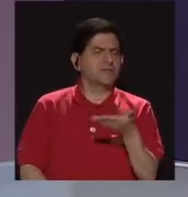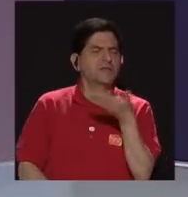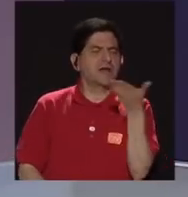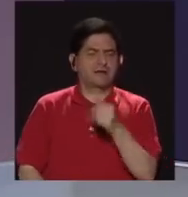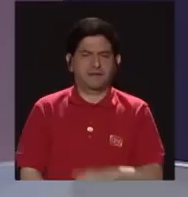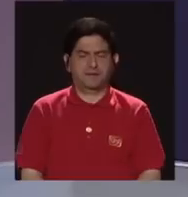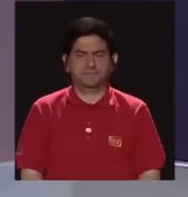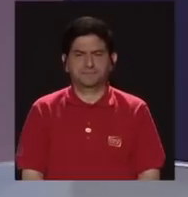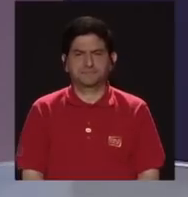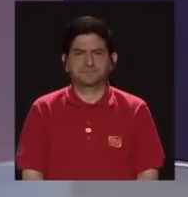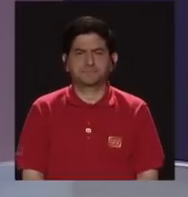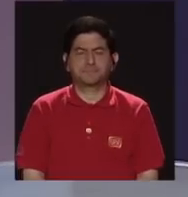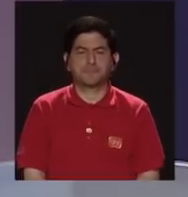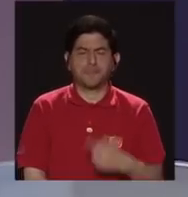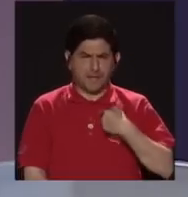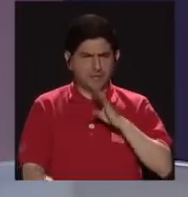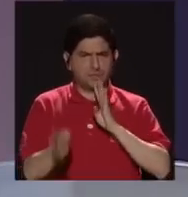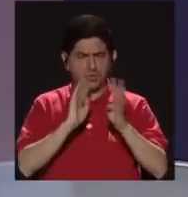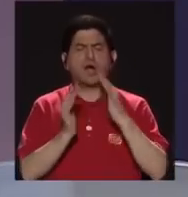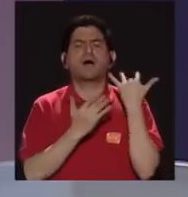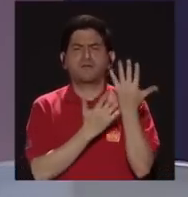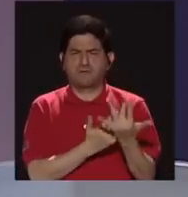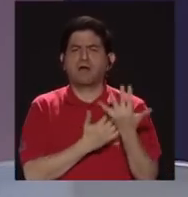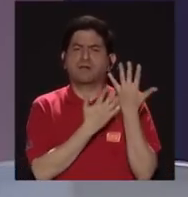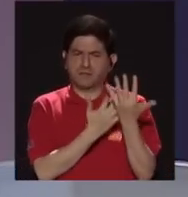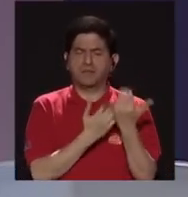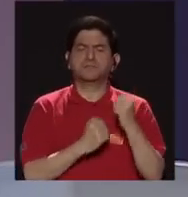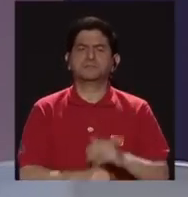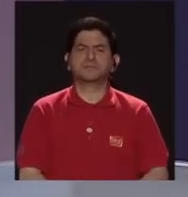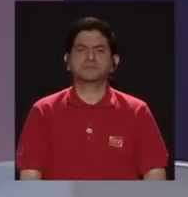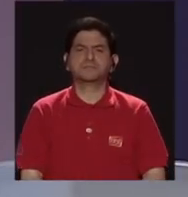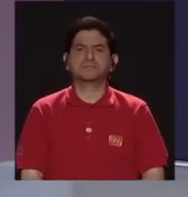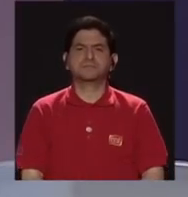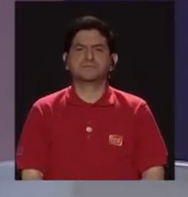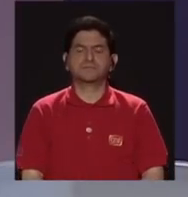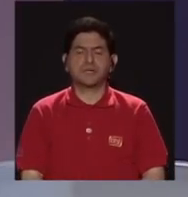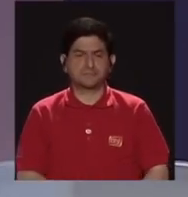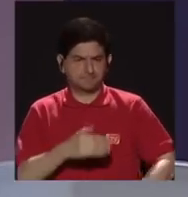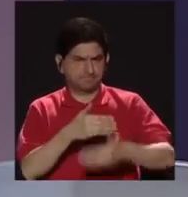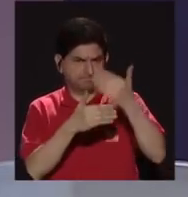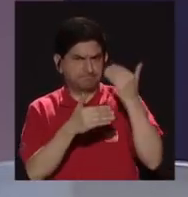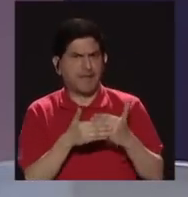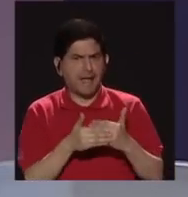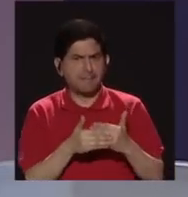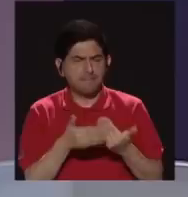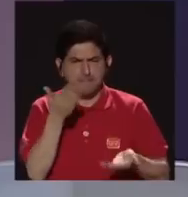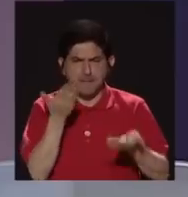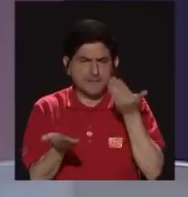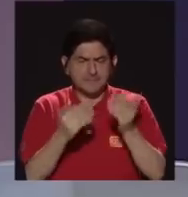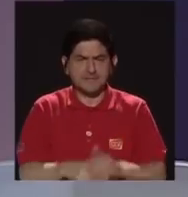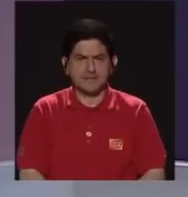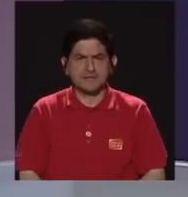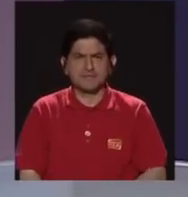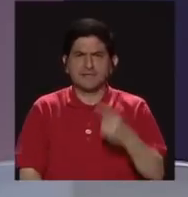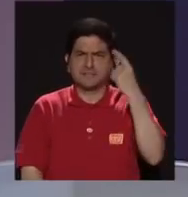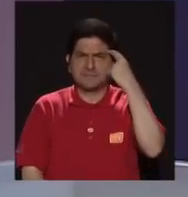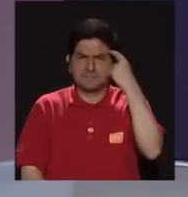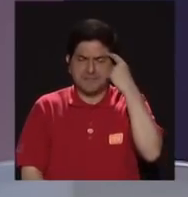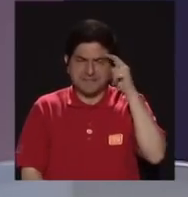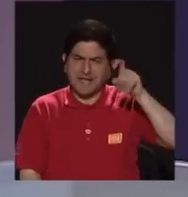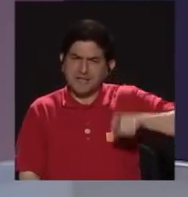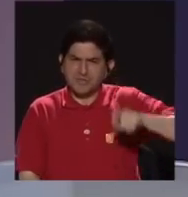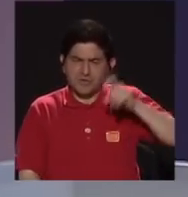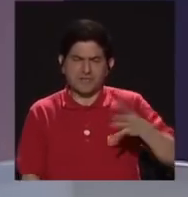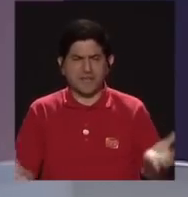Pues, si quiero hablar de la esperanza y voy a, antes de ir hacia lo que considero la